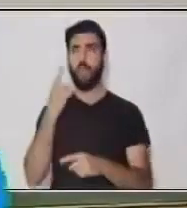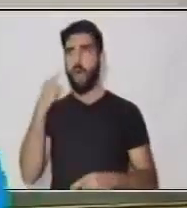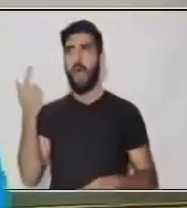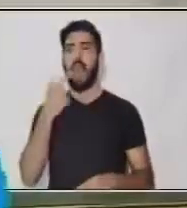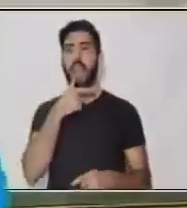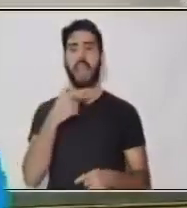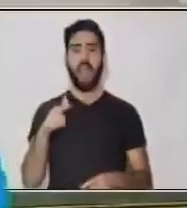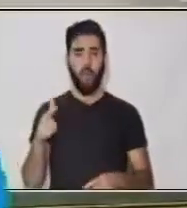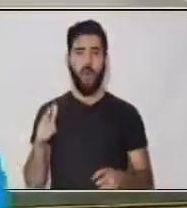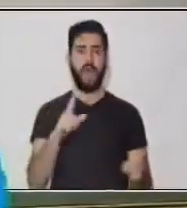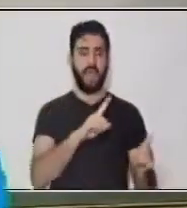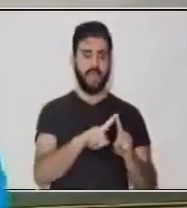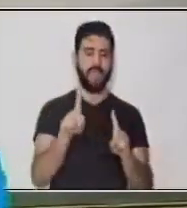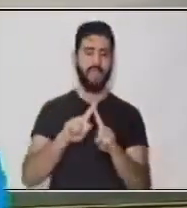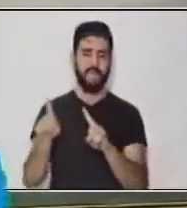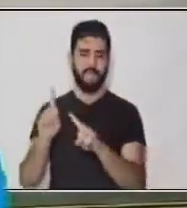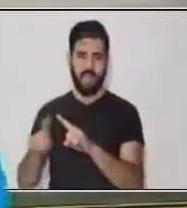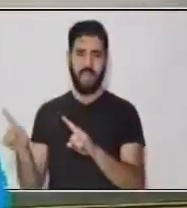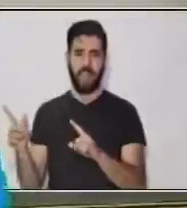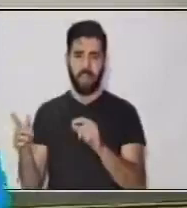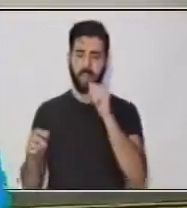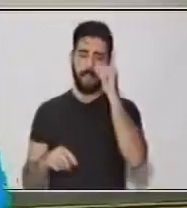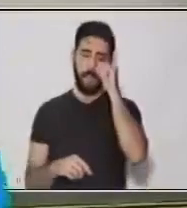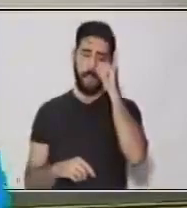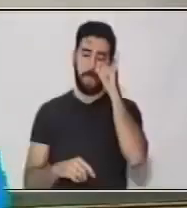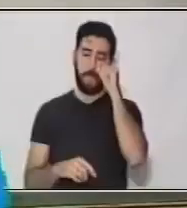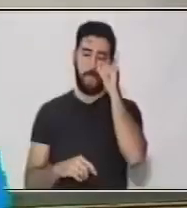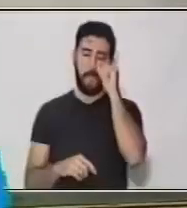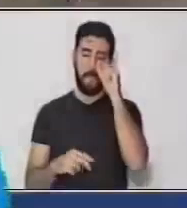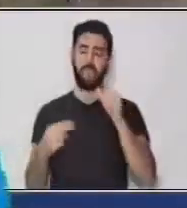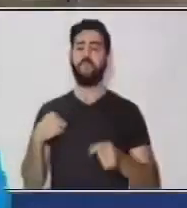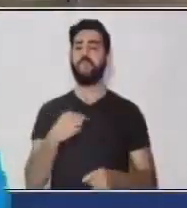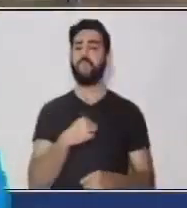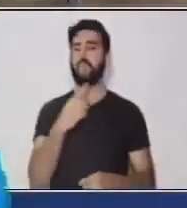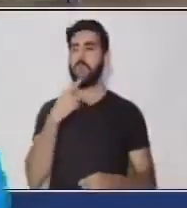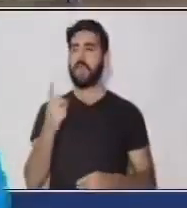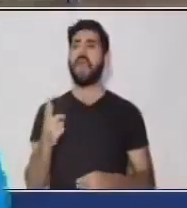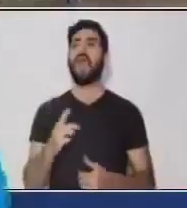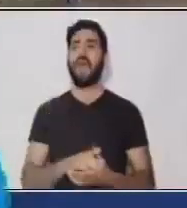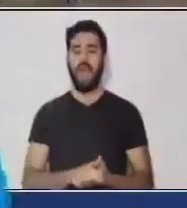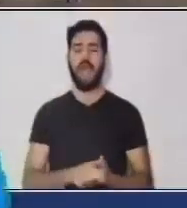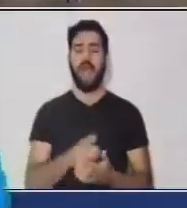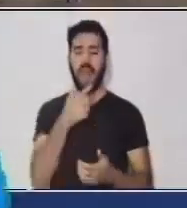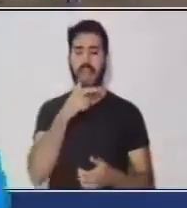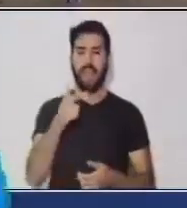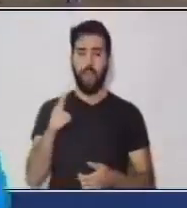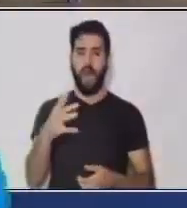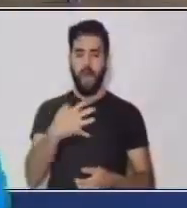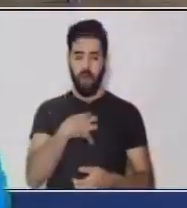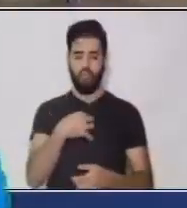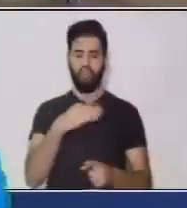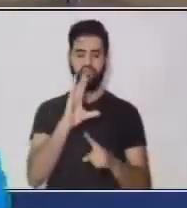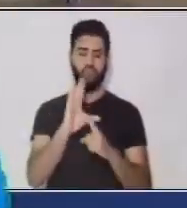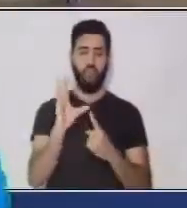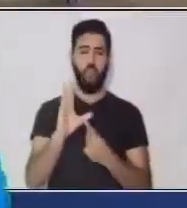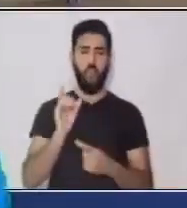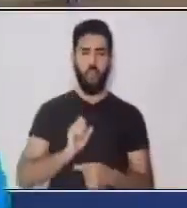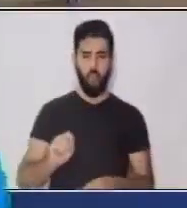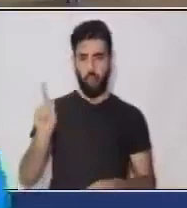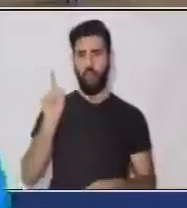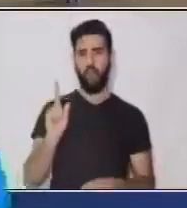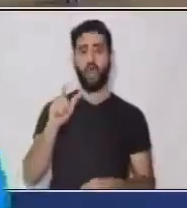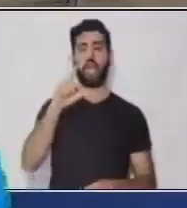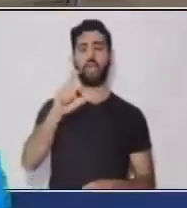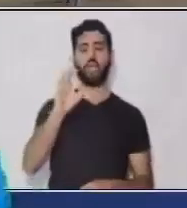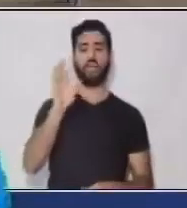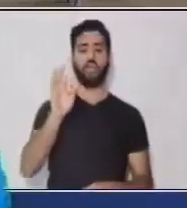cuando nosotros utilizamos un lenguaje común le decimos lenguaje coloquial, ¿verdad? Que son las palabras que utilizamos